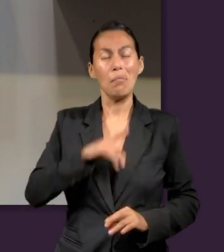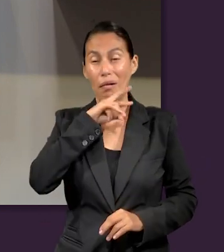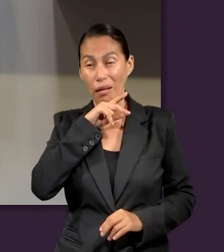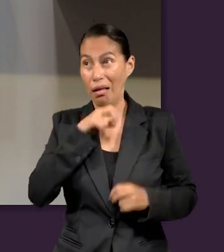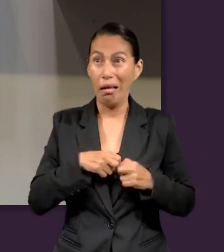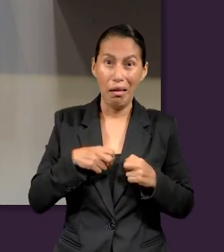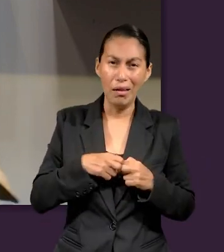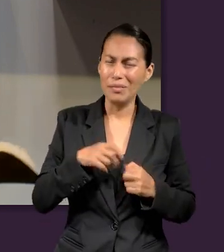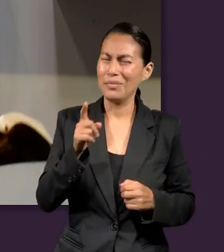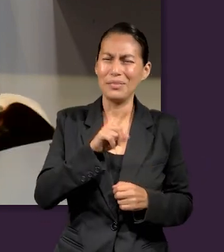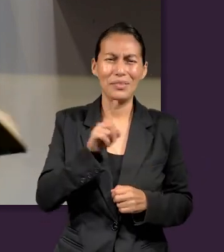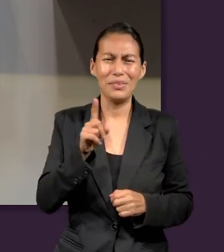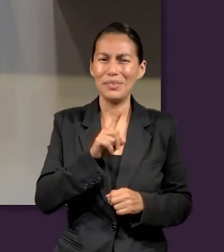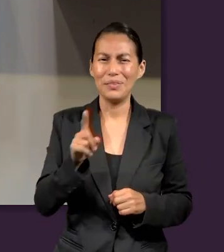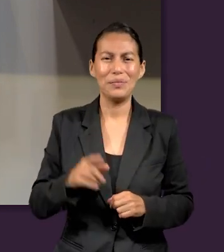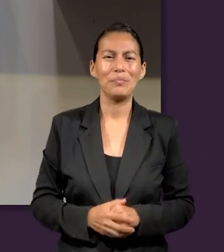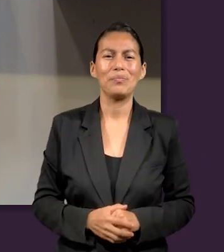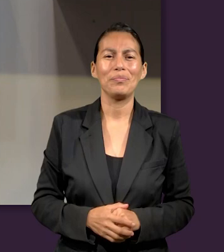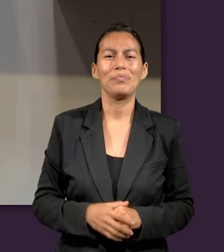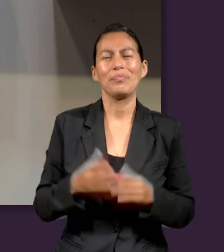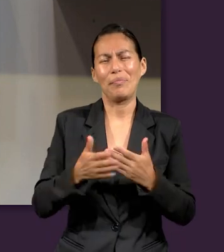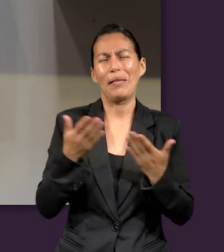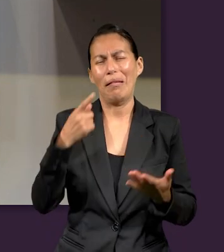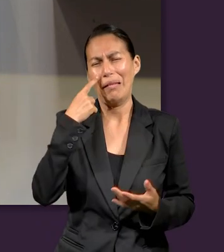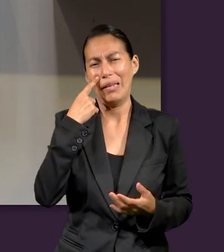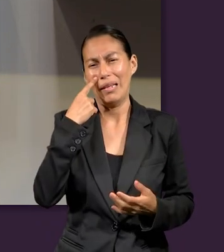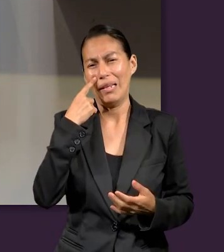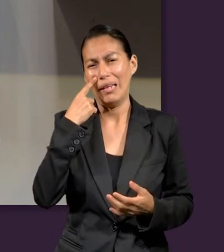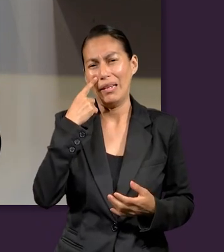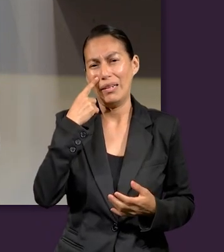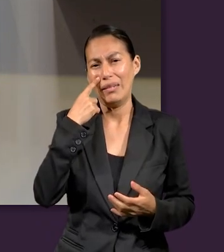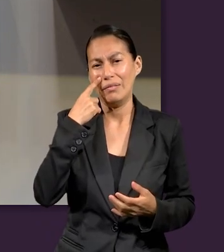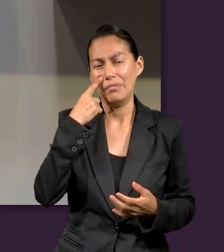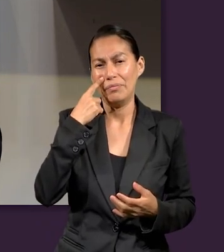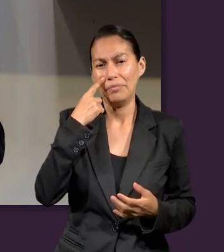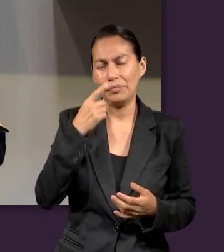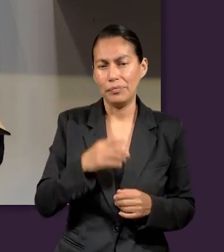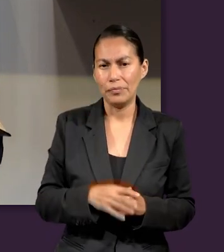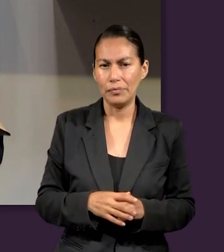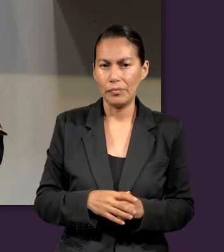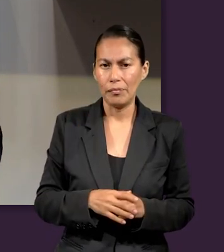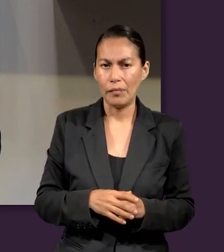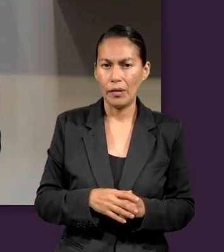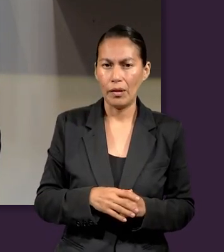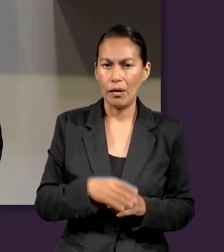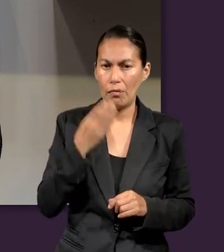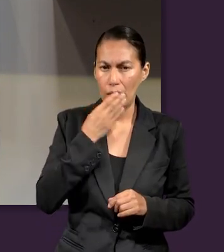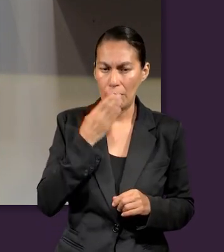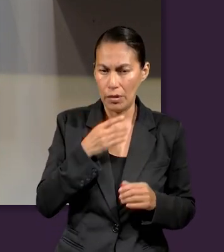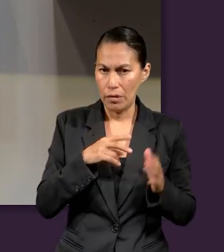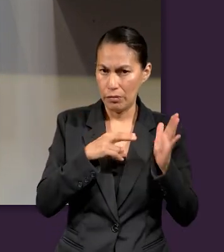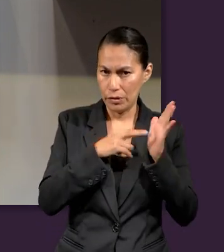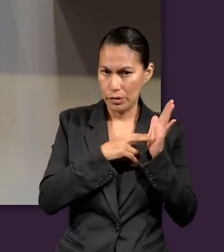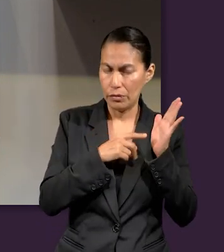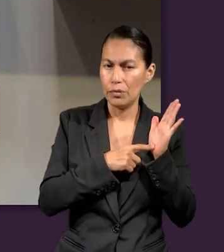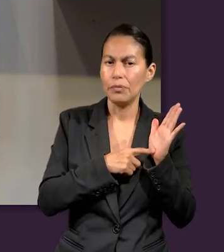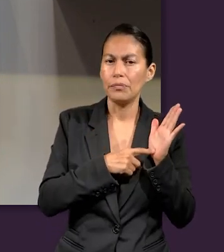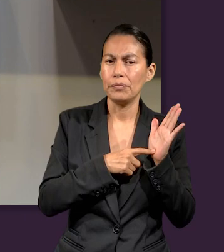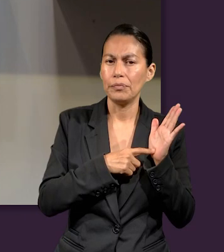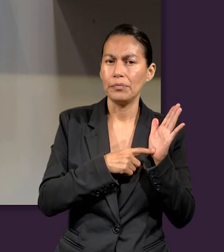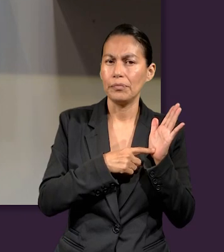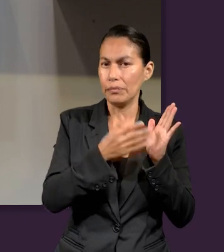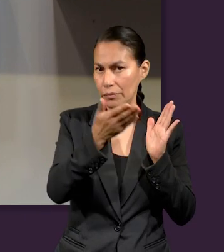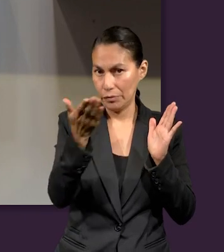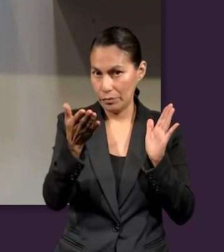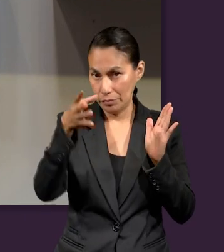juicio, o sea, tranquilos, no hay que preocuparse. Y ahora, con todas esas escenas que vemos en el cielo, me parece que hay un texto que sí